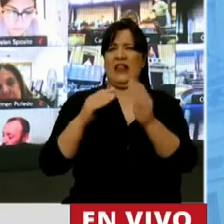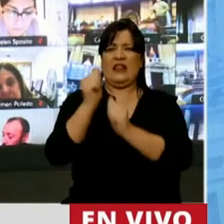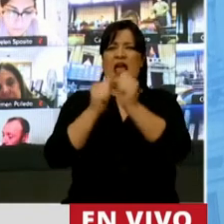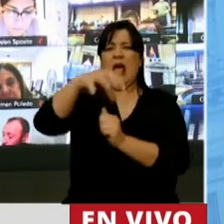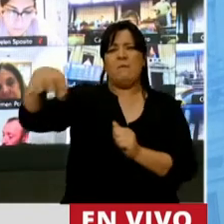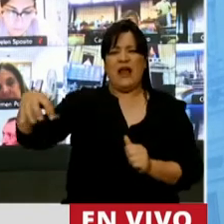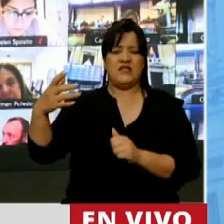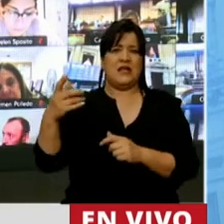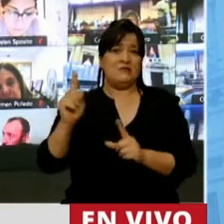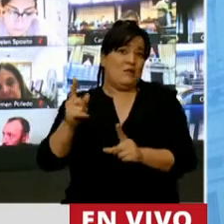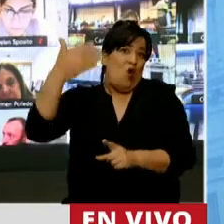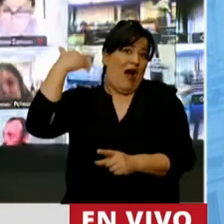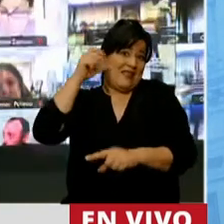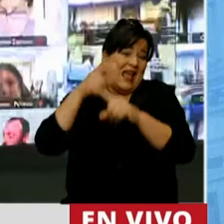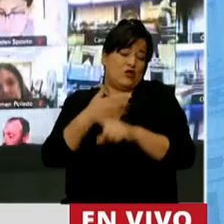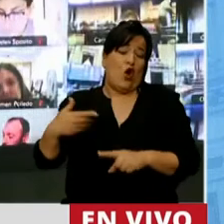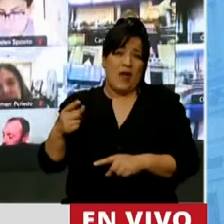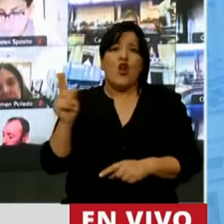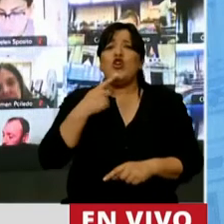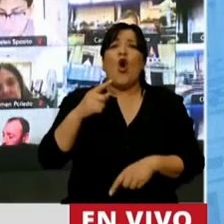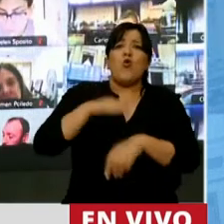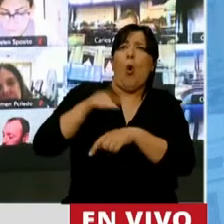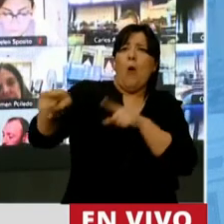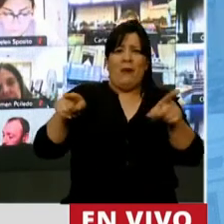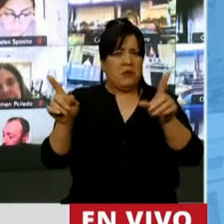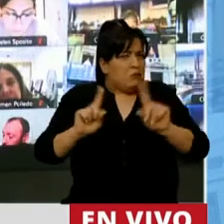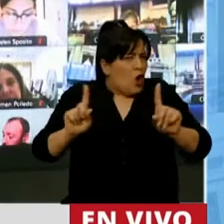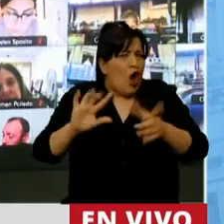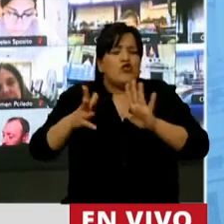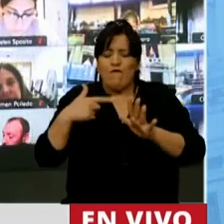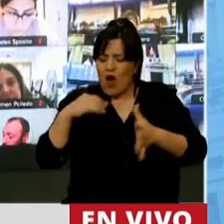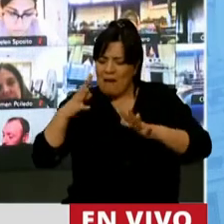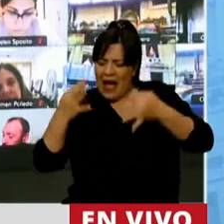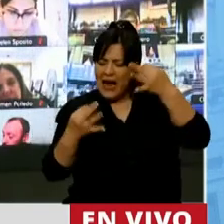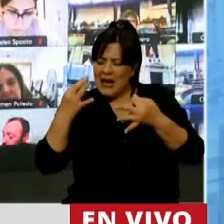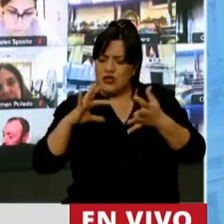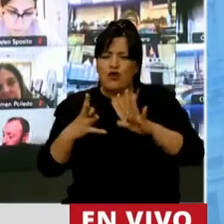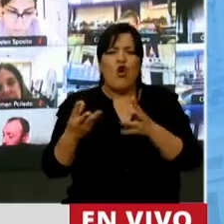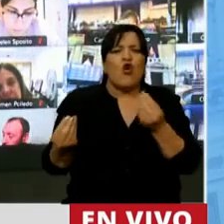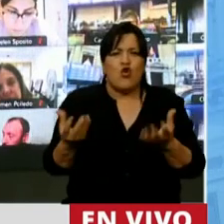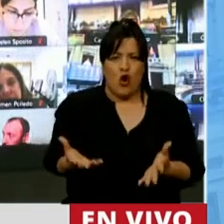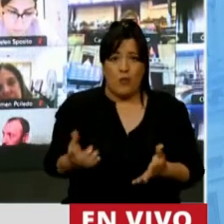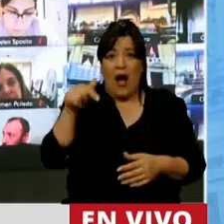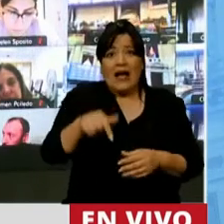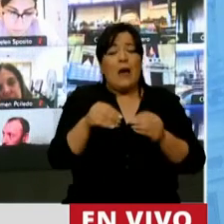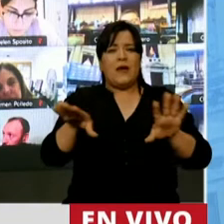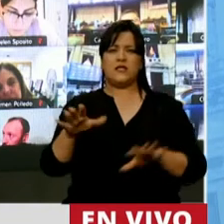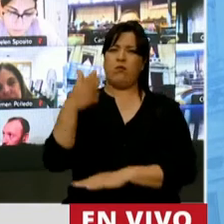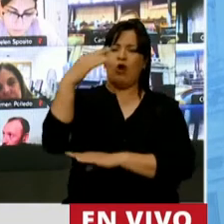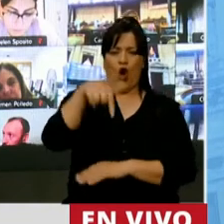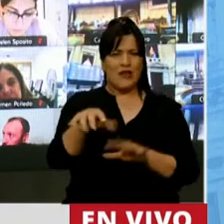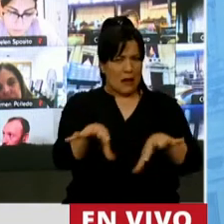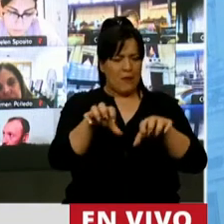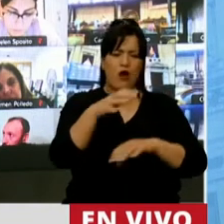hacía el gobierno anterior, yo no estoy echando culpas, estoy solamente analizando cómo fueron las cosas. Acá cuando empezaron los discursos hoy bien